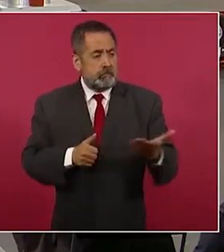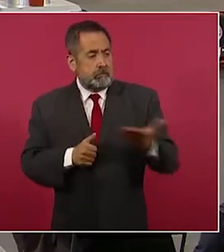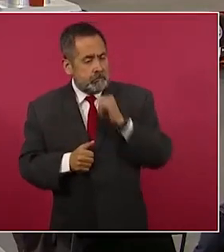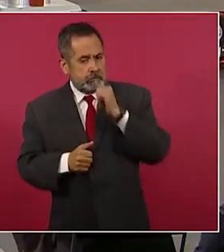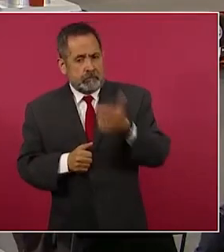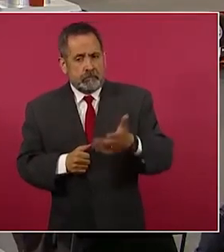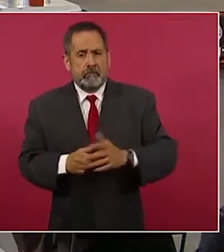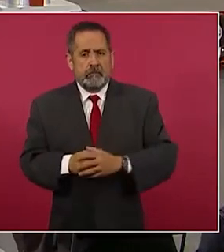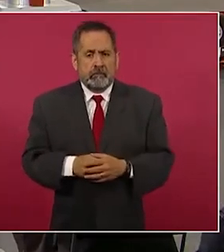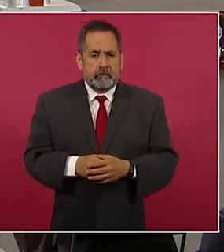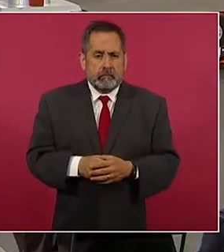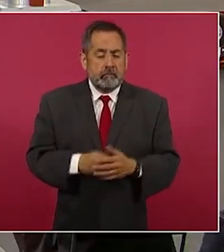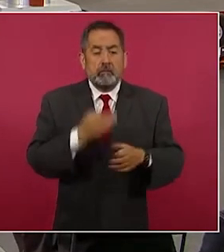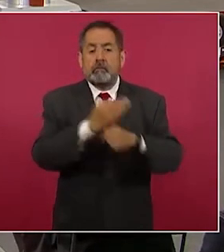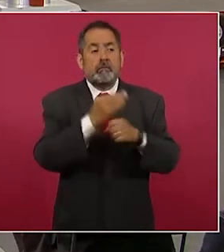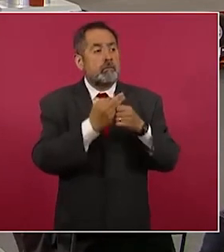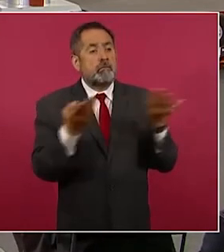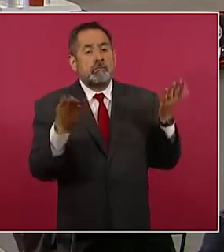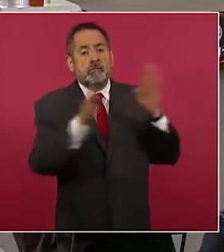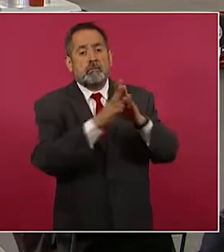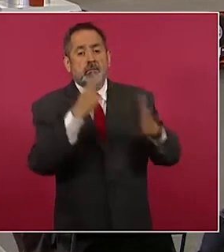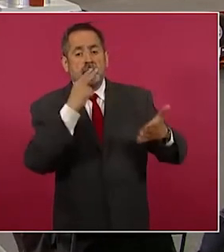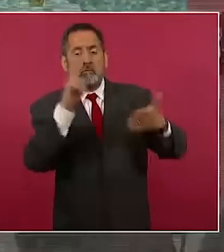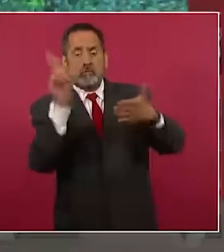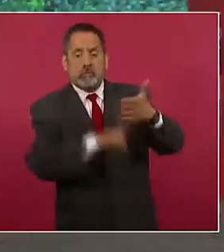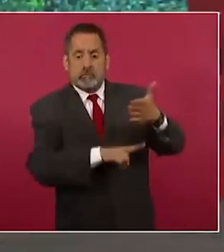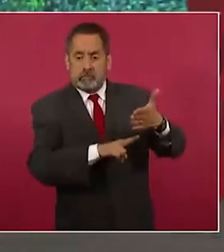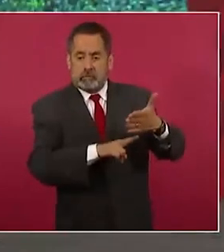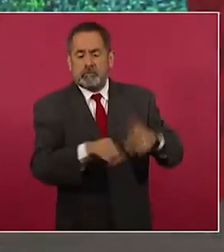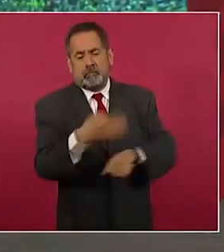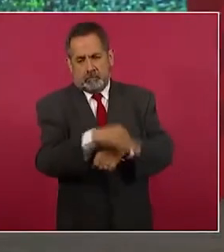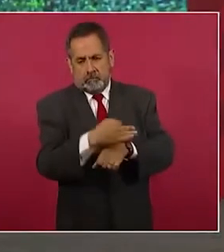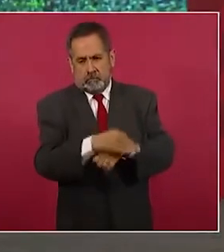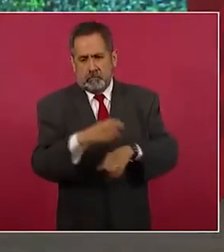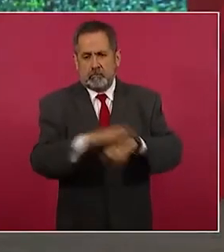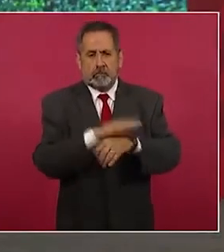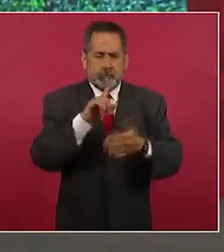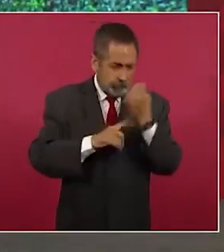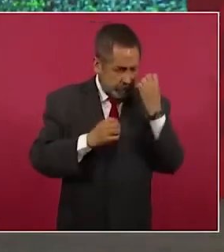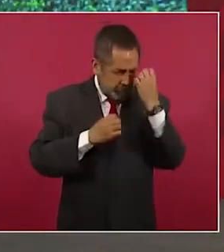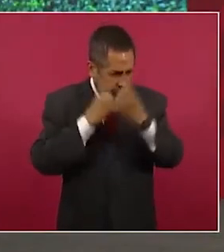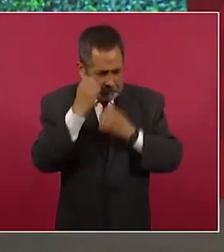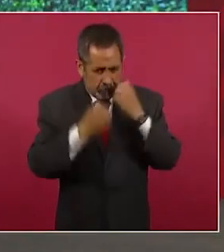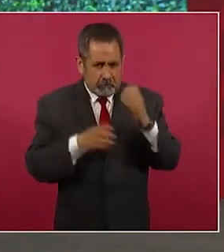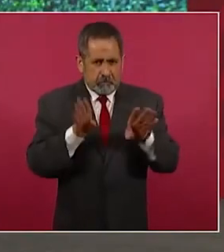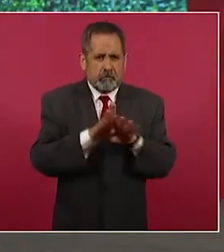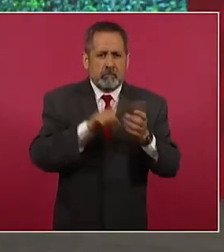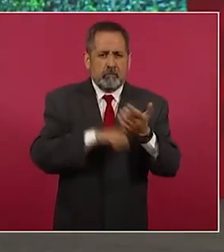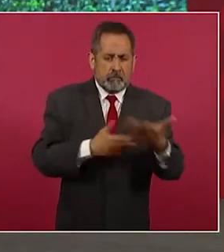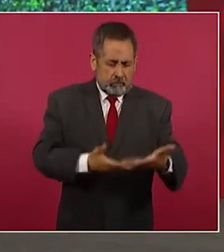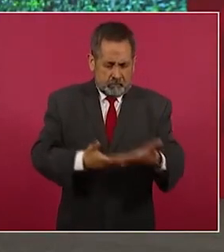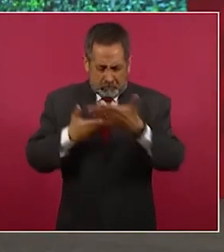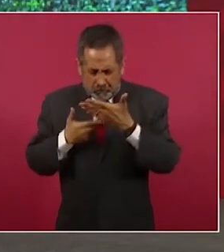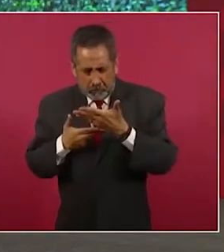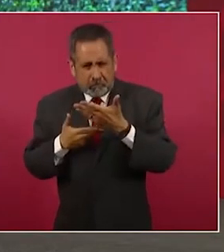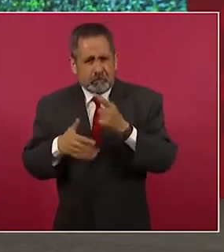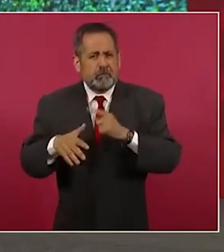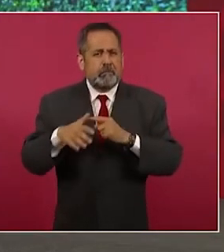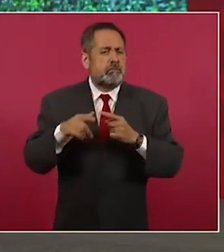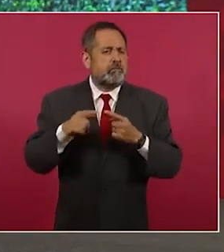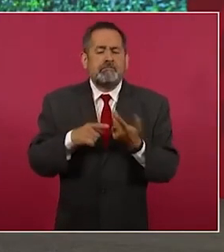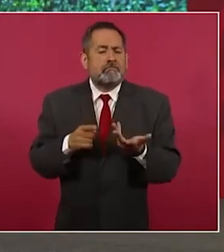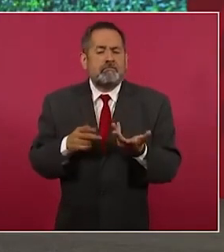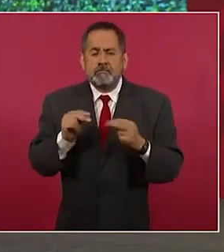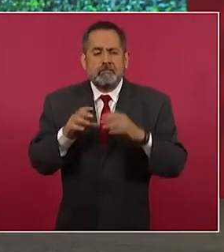¿En ese sexenio definitivamente? Está clausurado temporalmente, porque estaban haciendo unas revisiones de una propuesta de manifiesto de impacto ambiental,